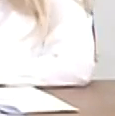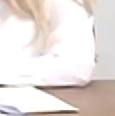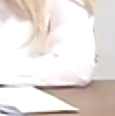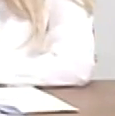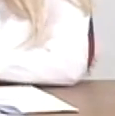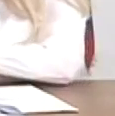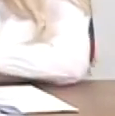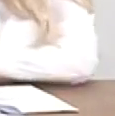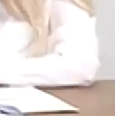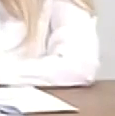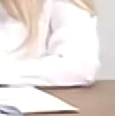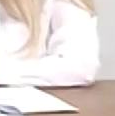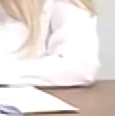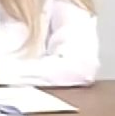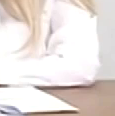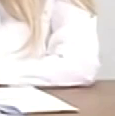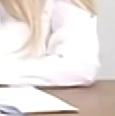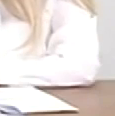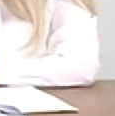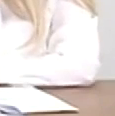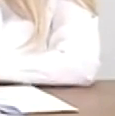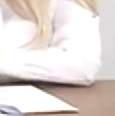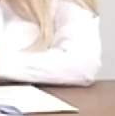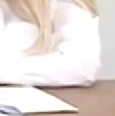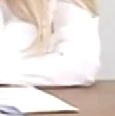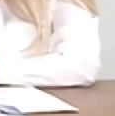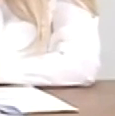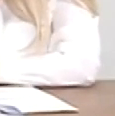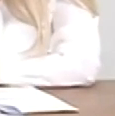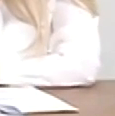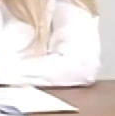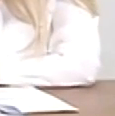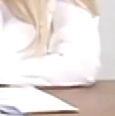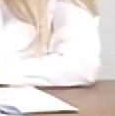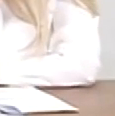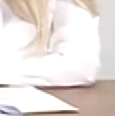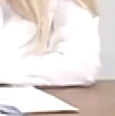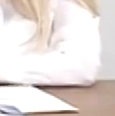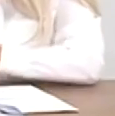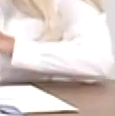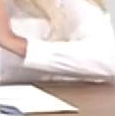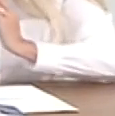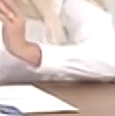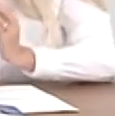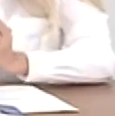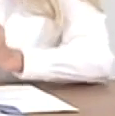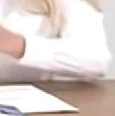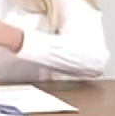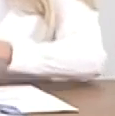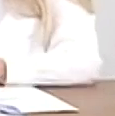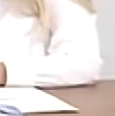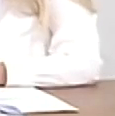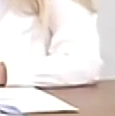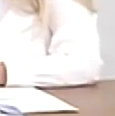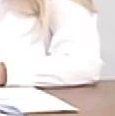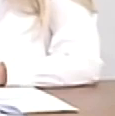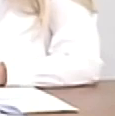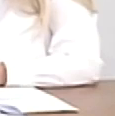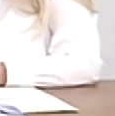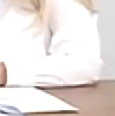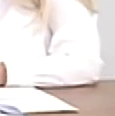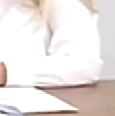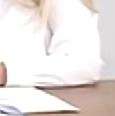usted decretó. O en el exterior, los venezolanos, tanto afuera como aquí,